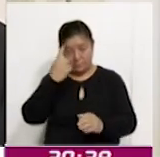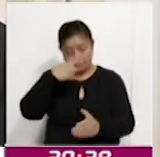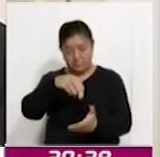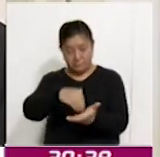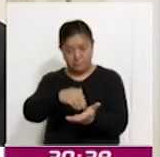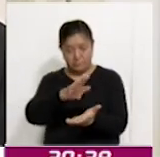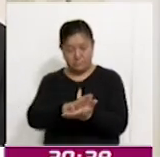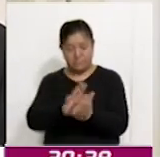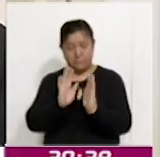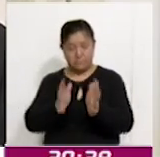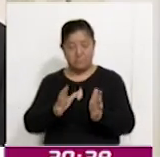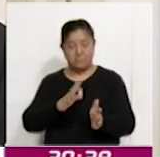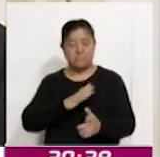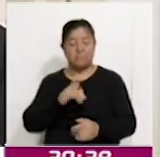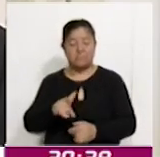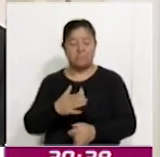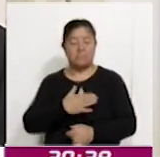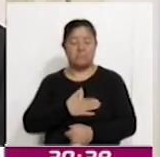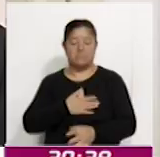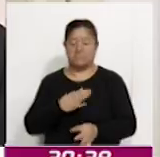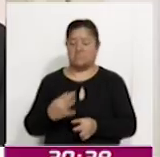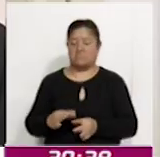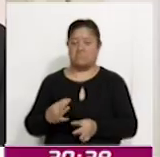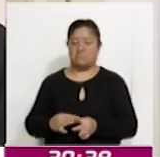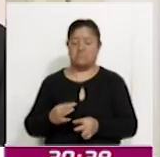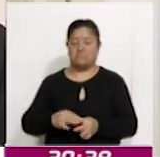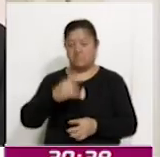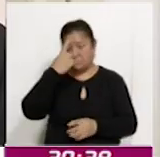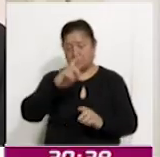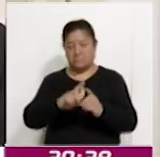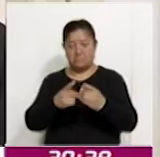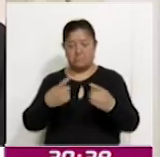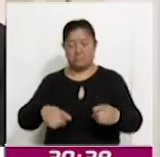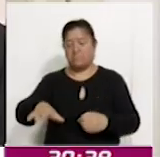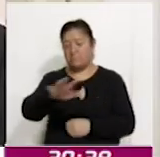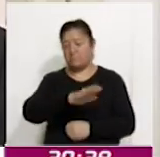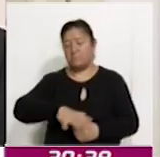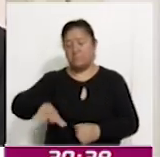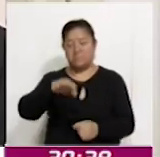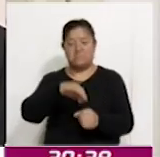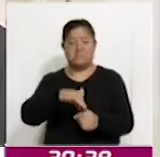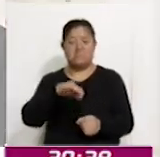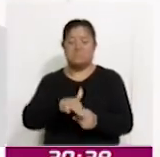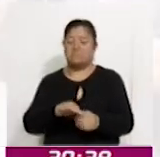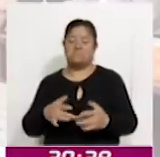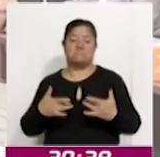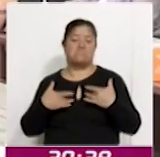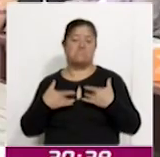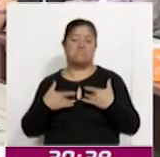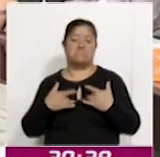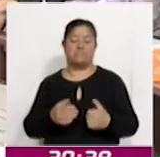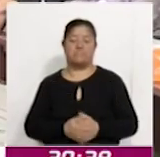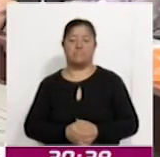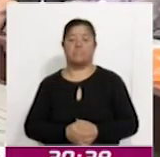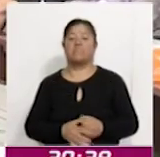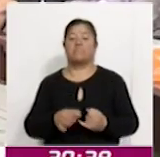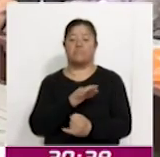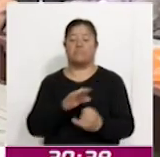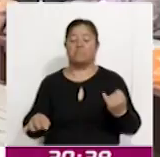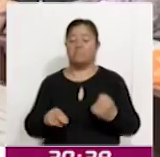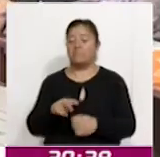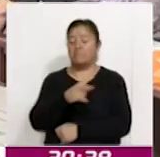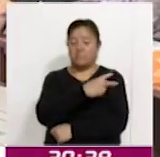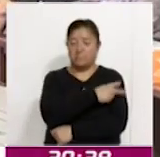de que estamos prestos y a punto para poder desarrollar la jornada electoral sin contratiempo alguno. Finalmente, el vocal